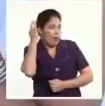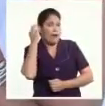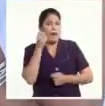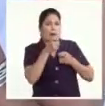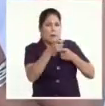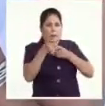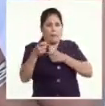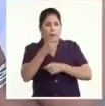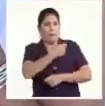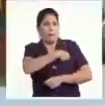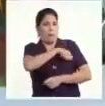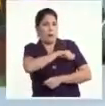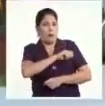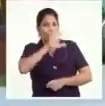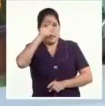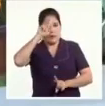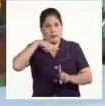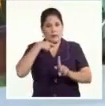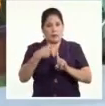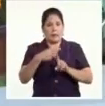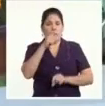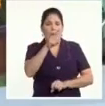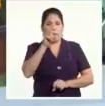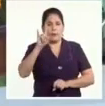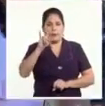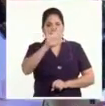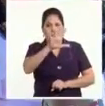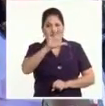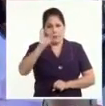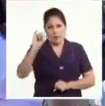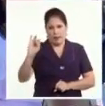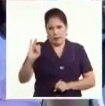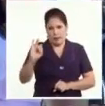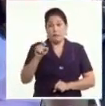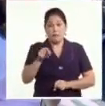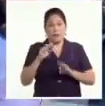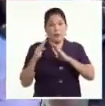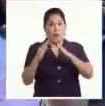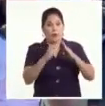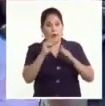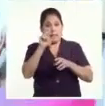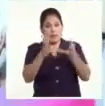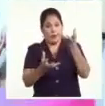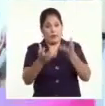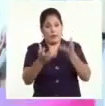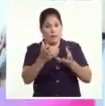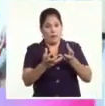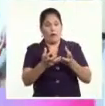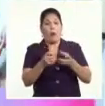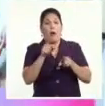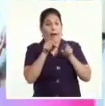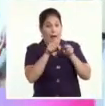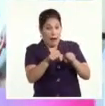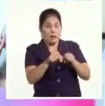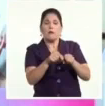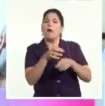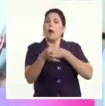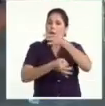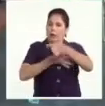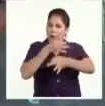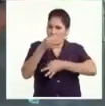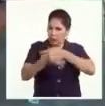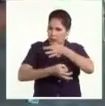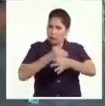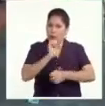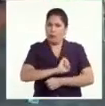armada popular del 5 de septiembre de 1957, en la Comunidad Cienfeguera de Reina, se recontó ese protagonismo